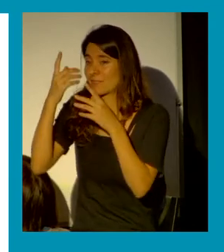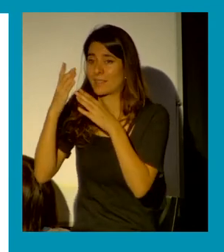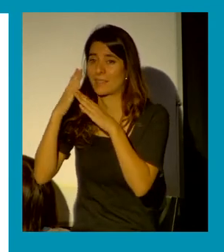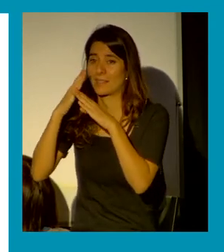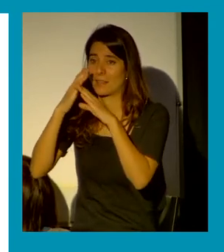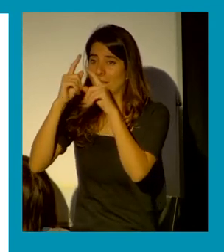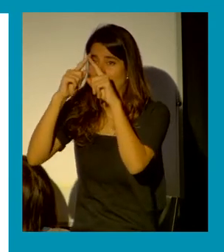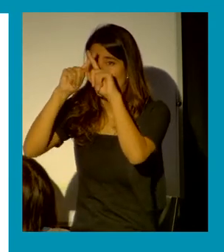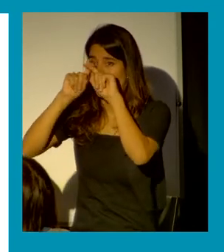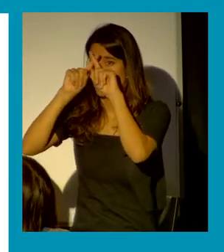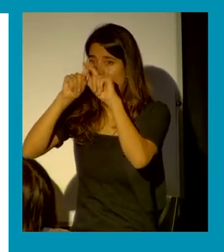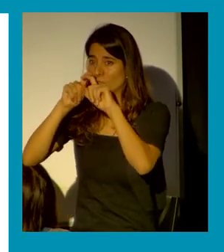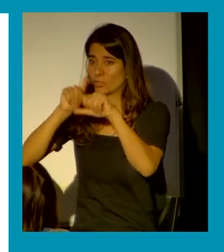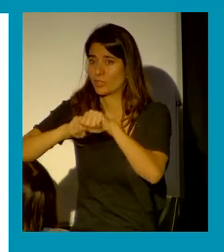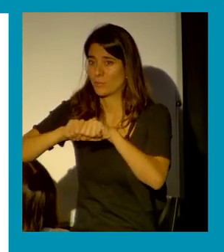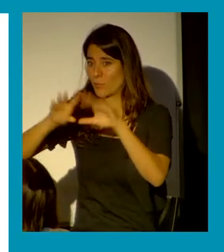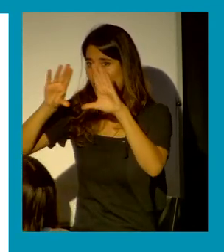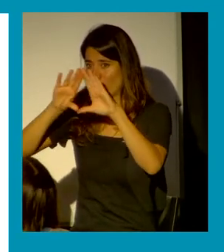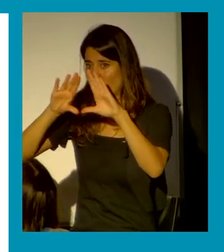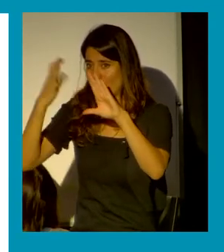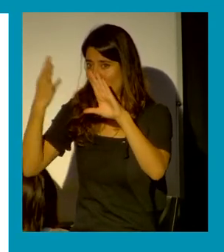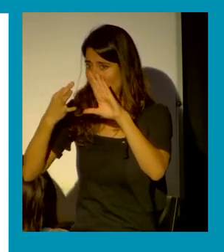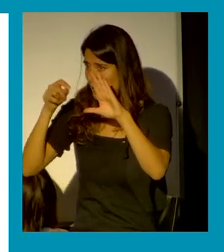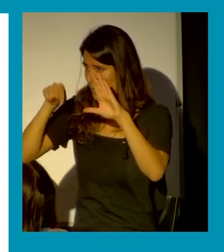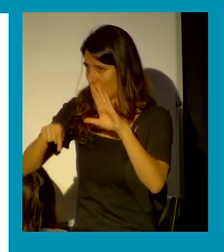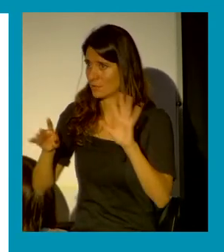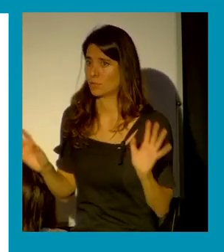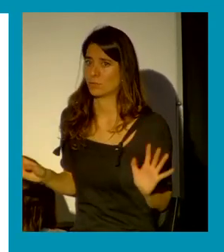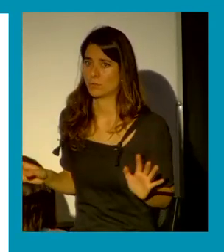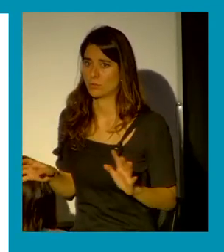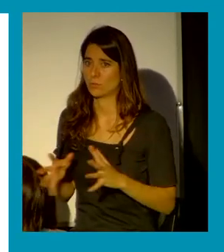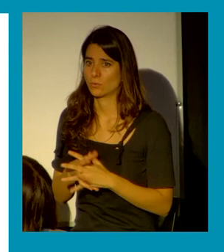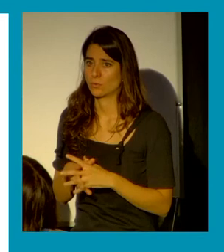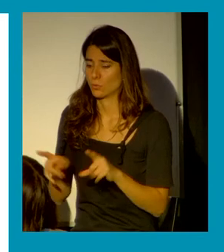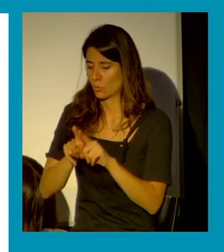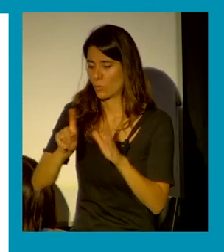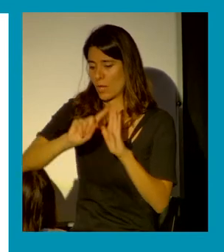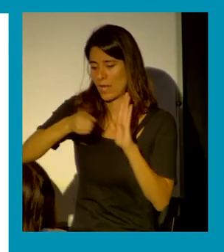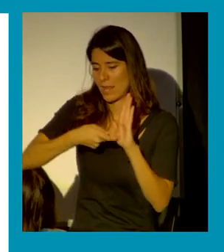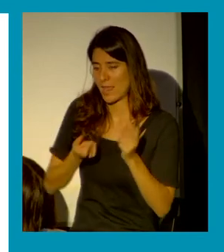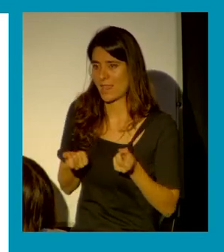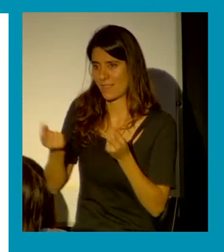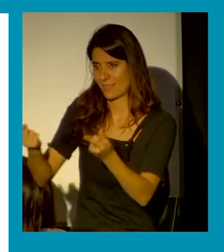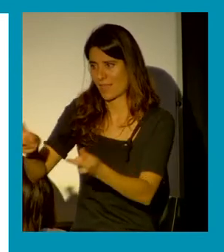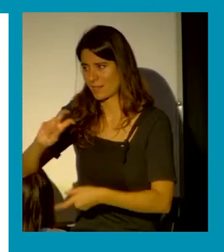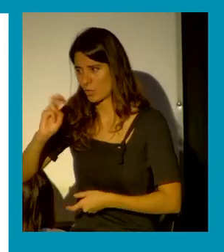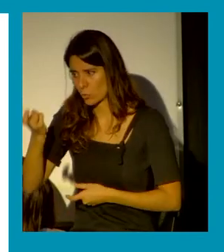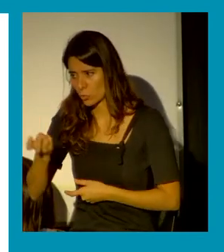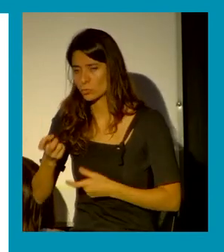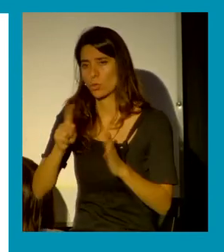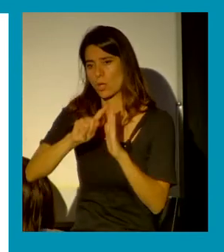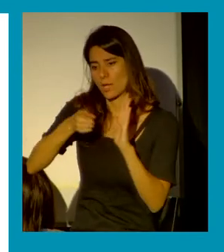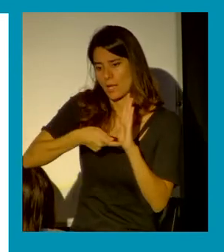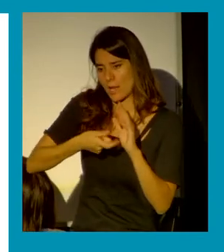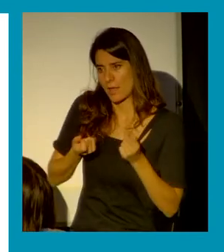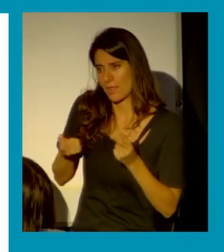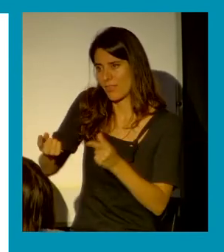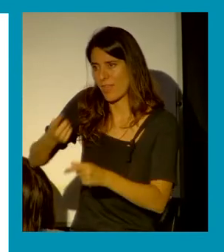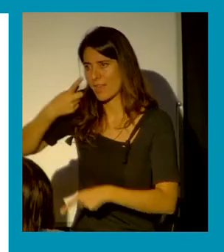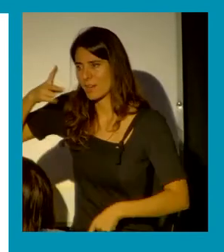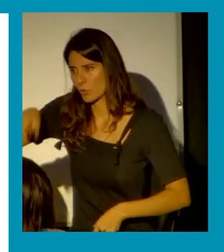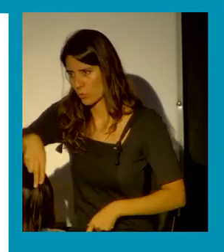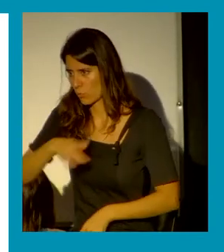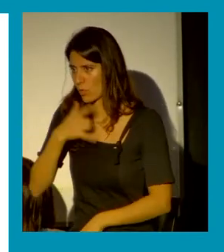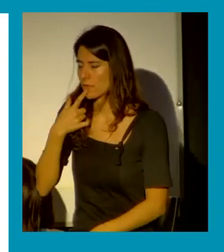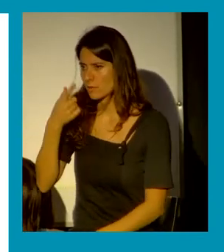que sí que otorga recursos la redistribución que nos otorga reconocimiento que significa reconoce las